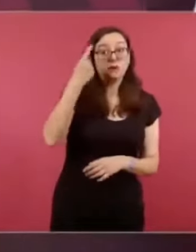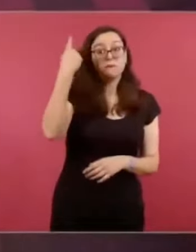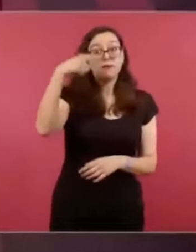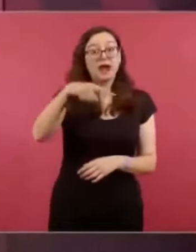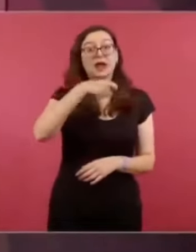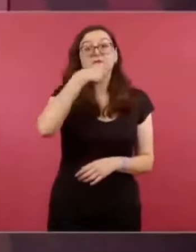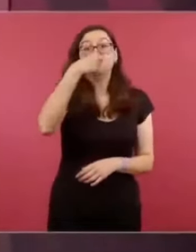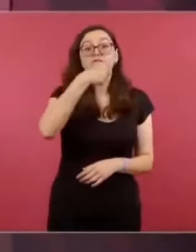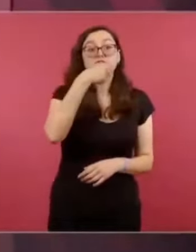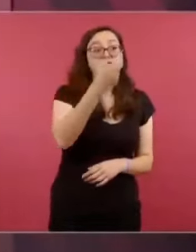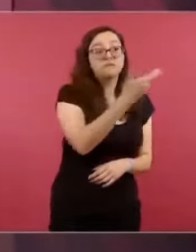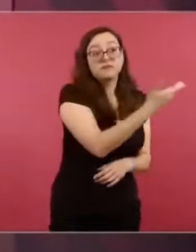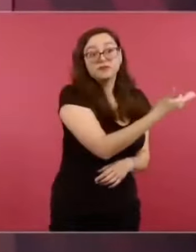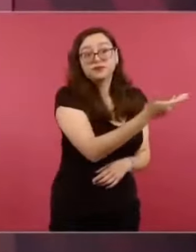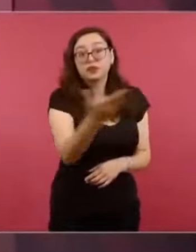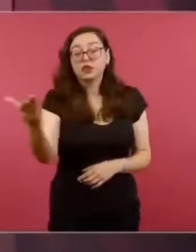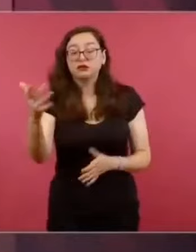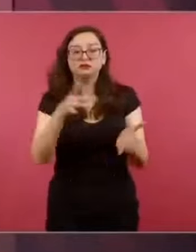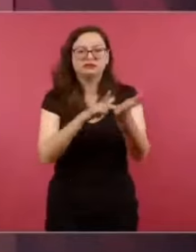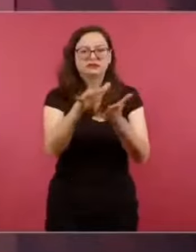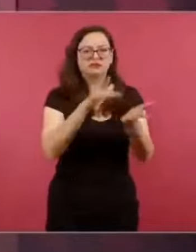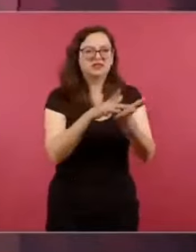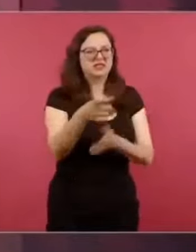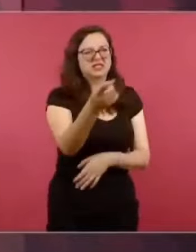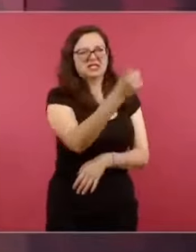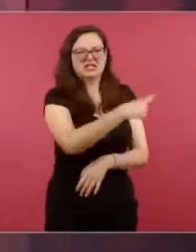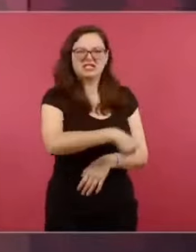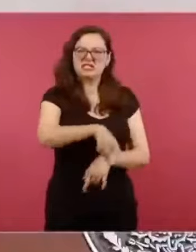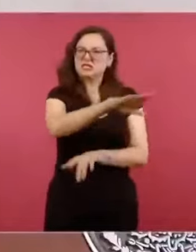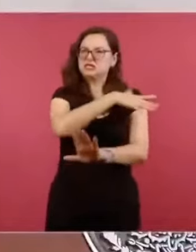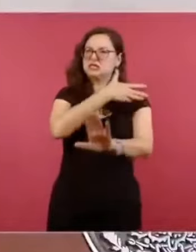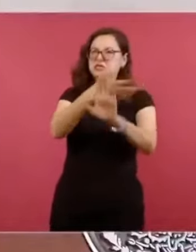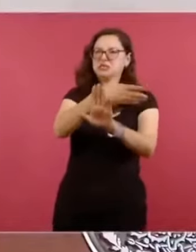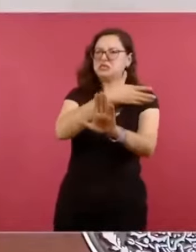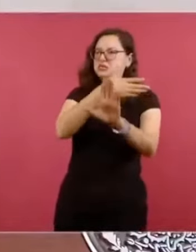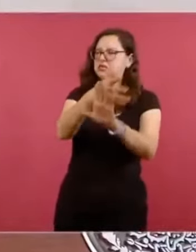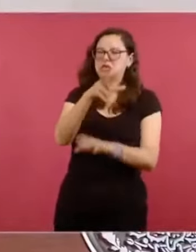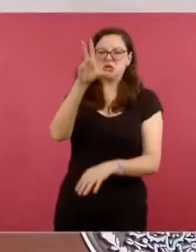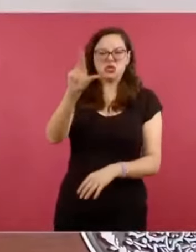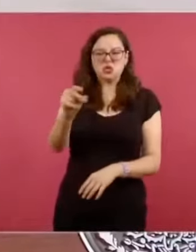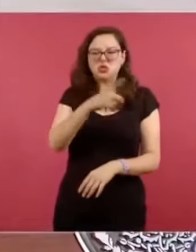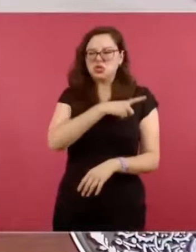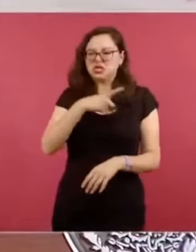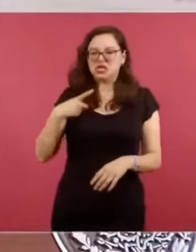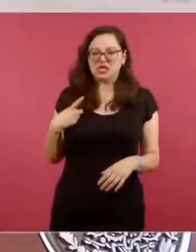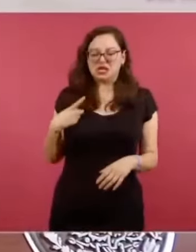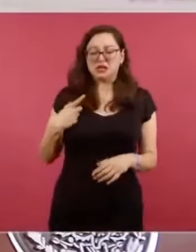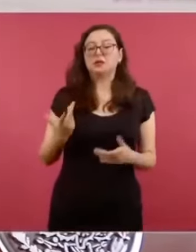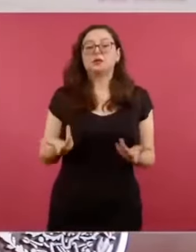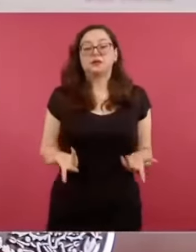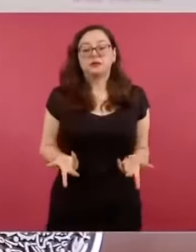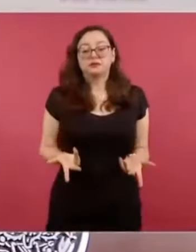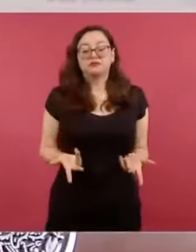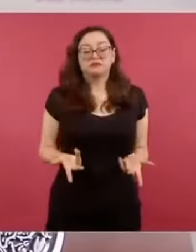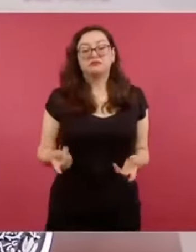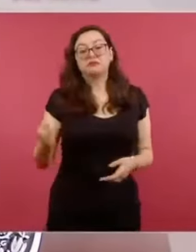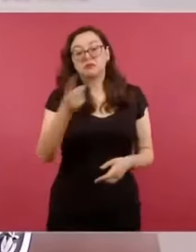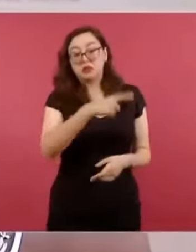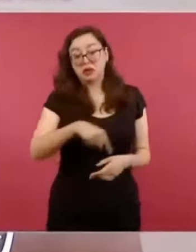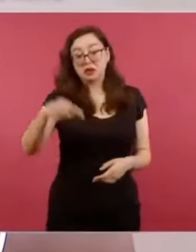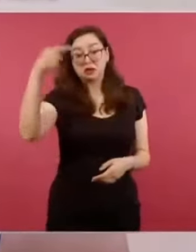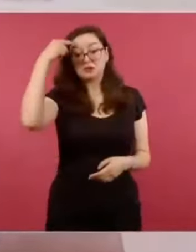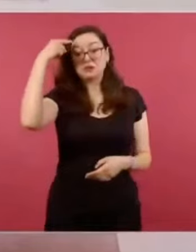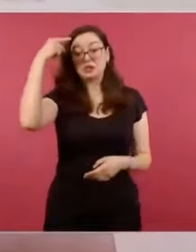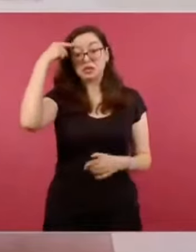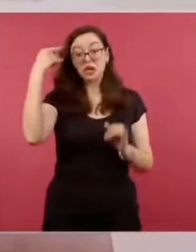O como piensan muchos de ellos, como lo externó en su momento Fox